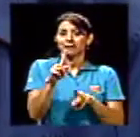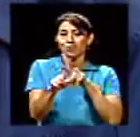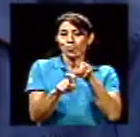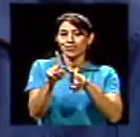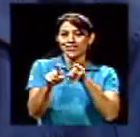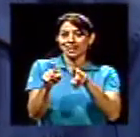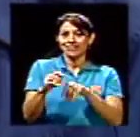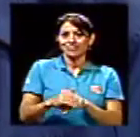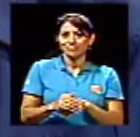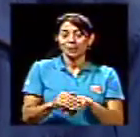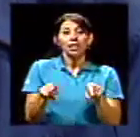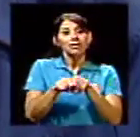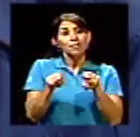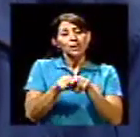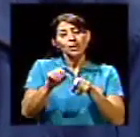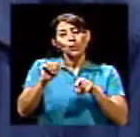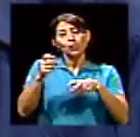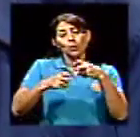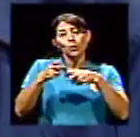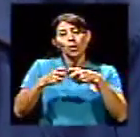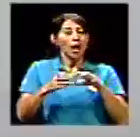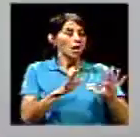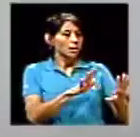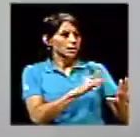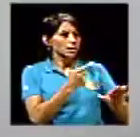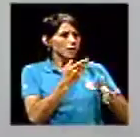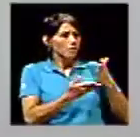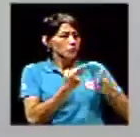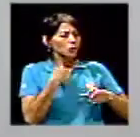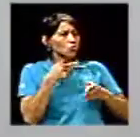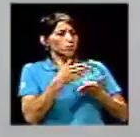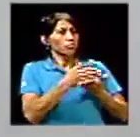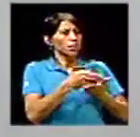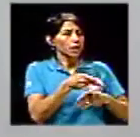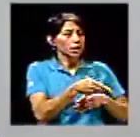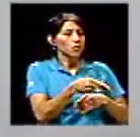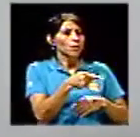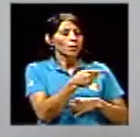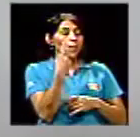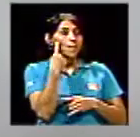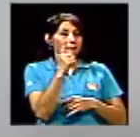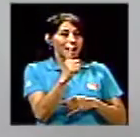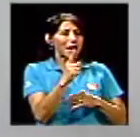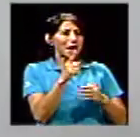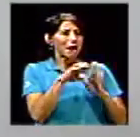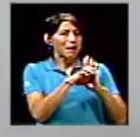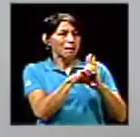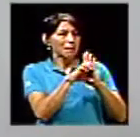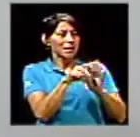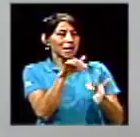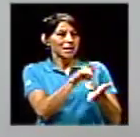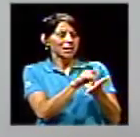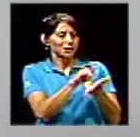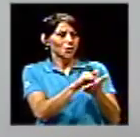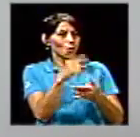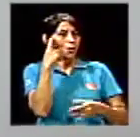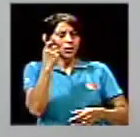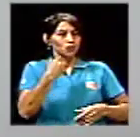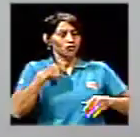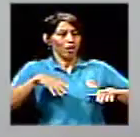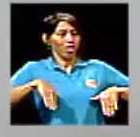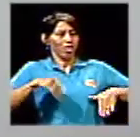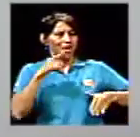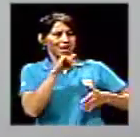con otro problema adicional de si hay... cierto, tal vez déjeme interrumpirlo, don Fernando, para ilustrar eso, porque no había visto ese punto y